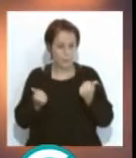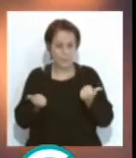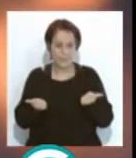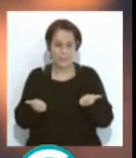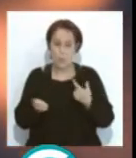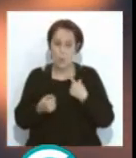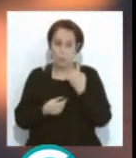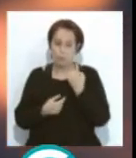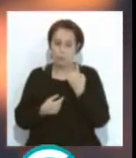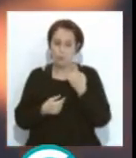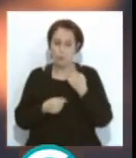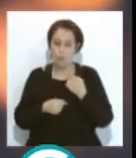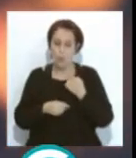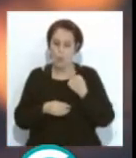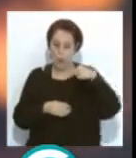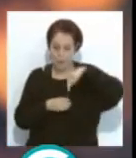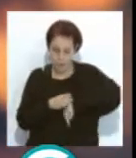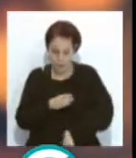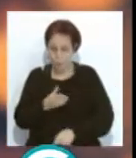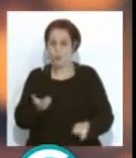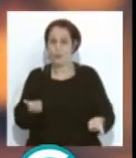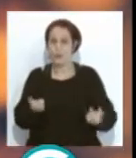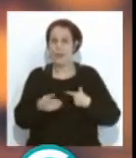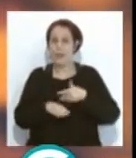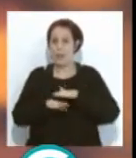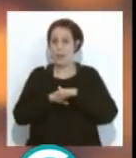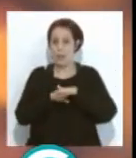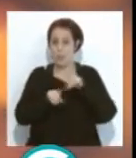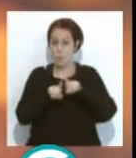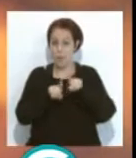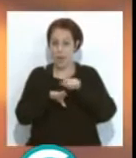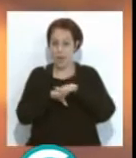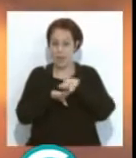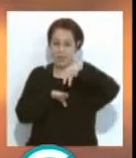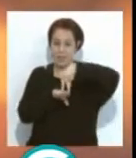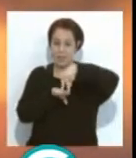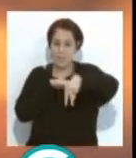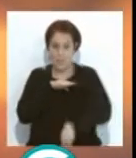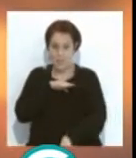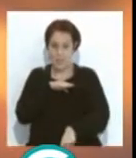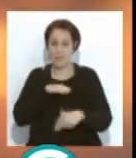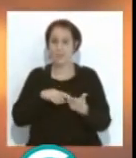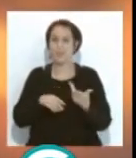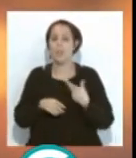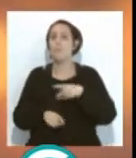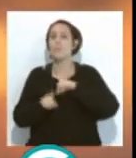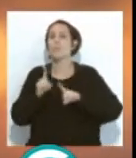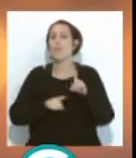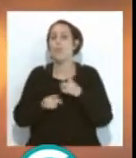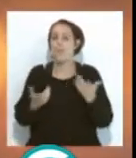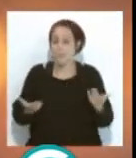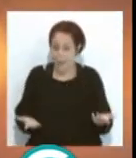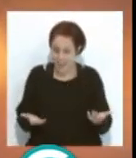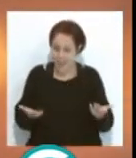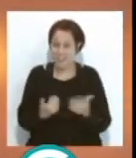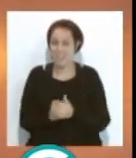¿Es qué? Un foso para que caiga para abajo, ¿no? Trampilla, trampilla. No, bueno, el problema de